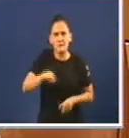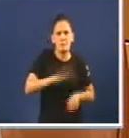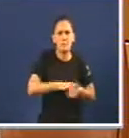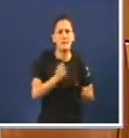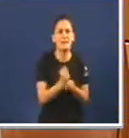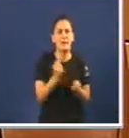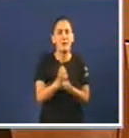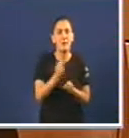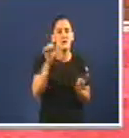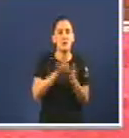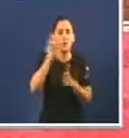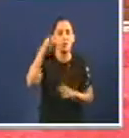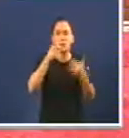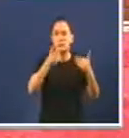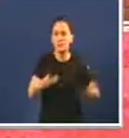de Galicia. gracias.